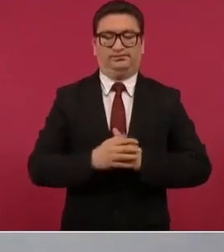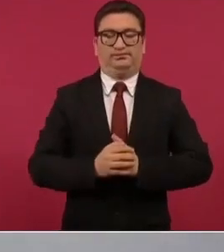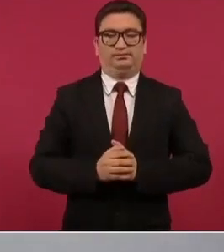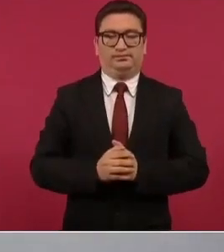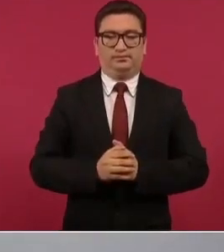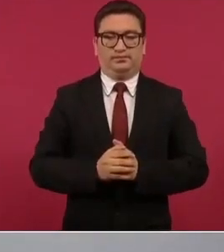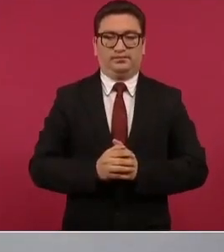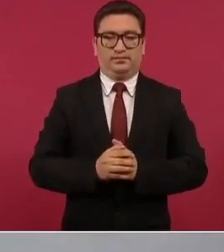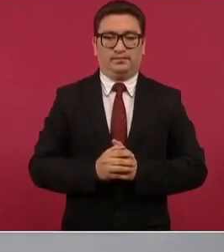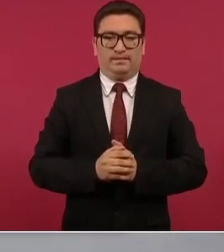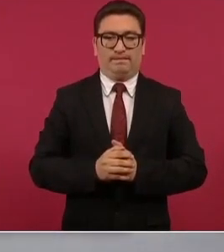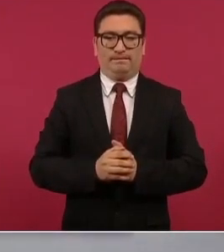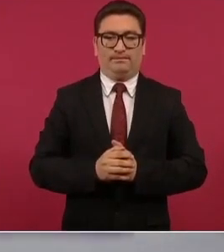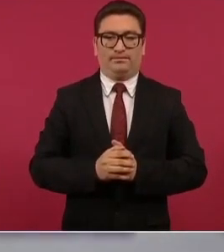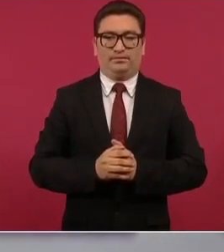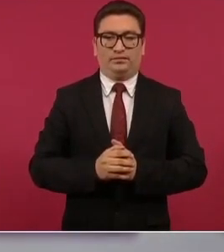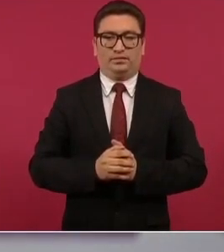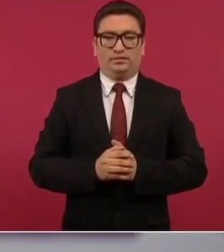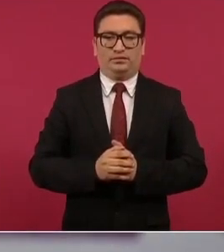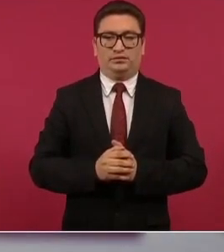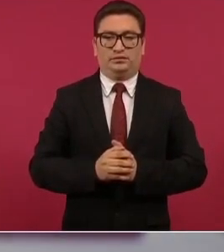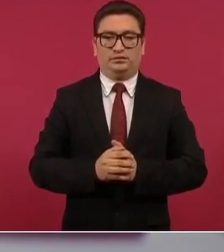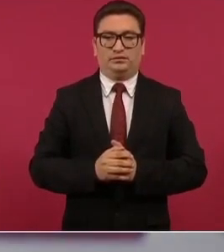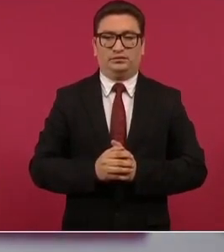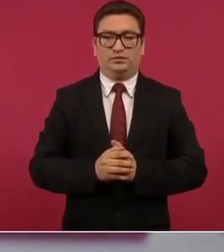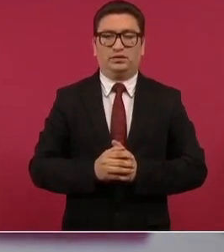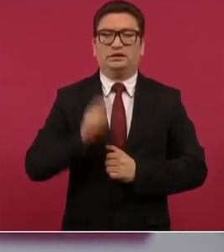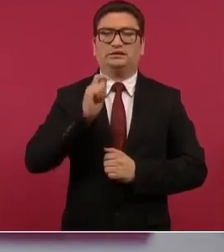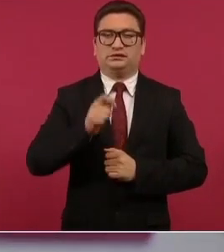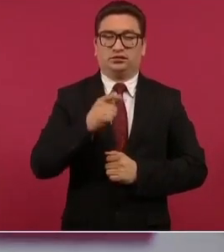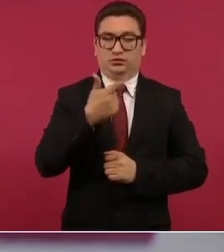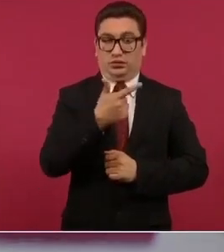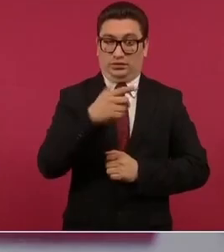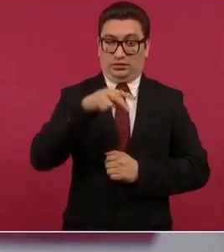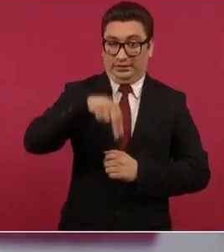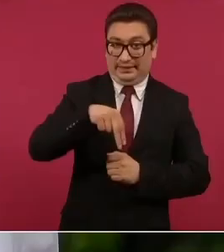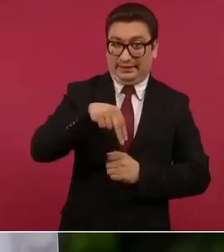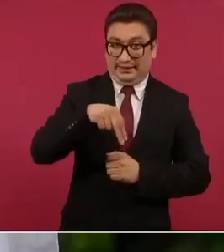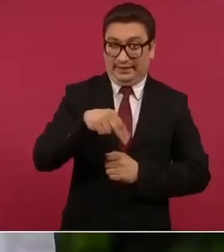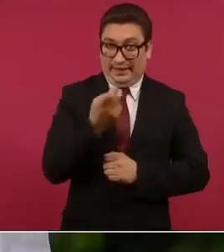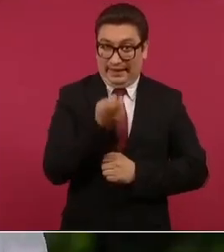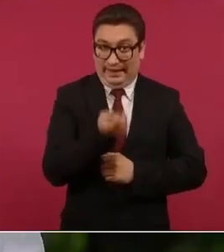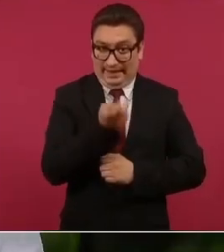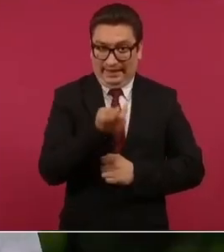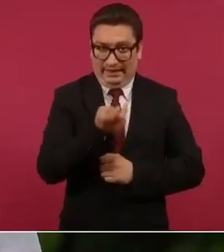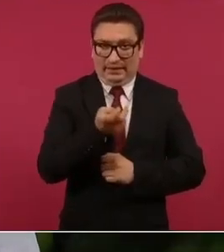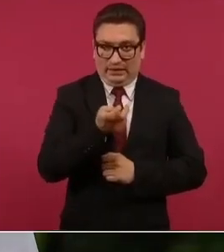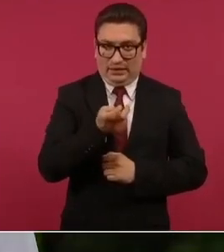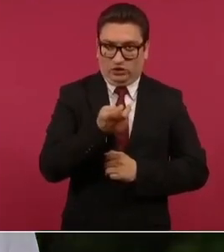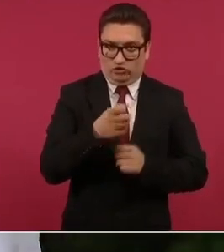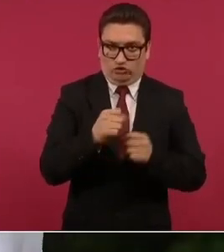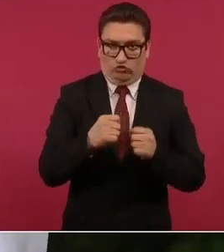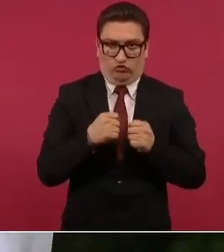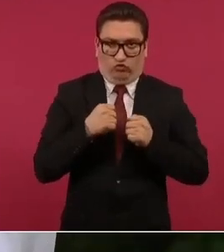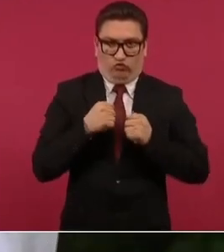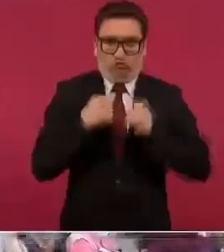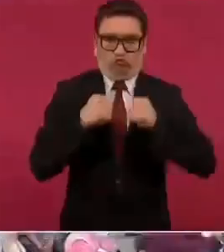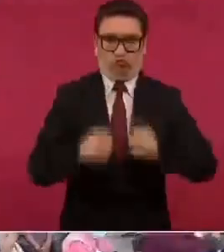se trata de que la Guardia Nacional se consolide